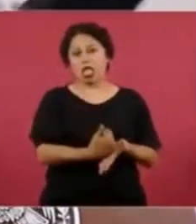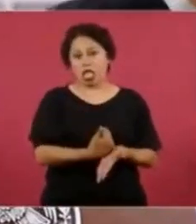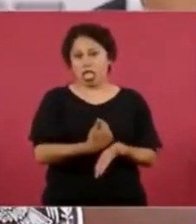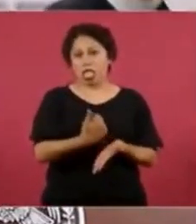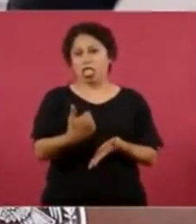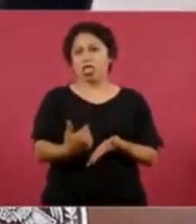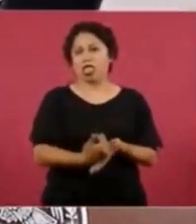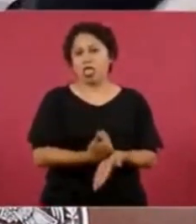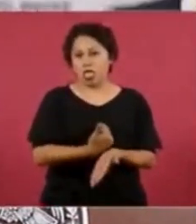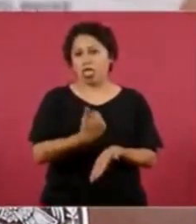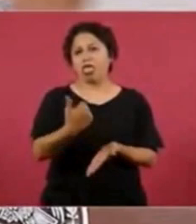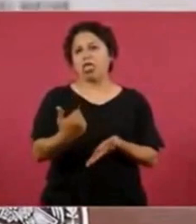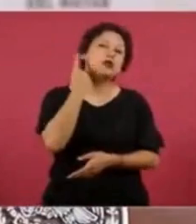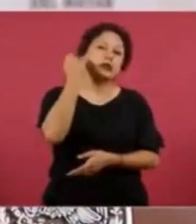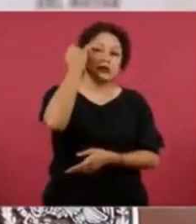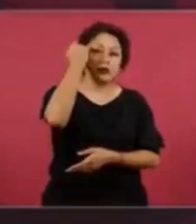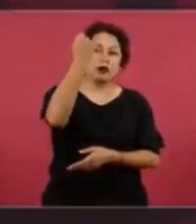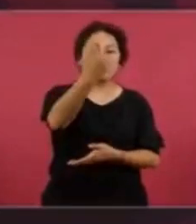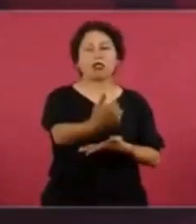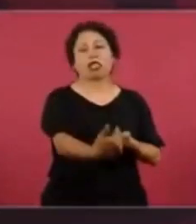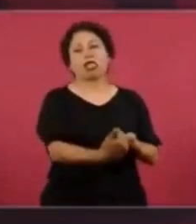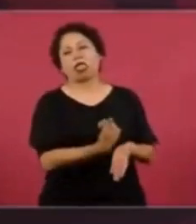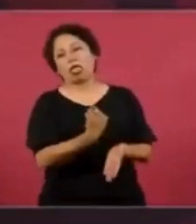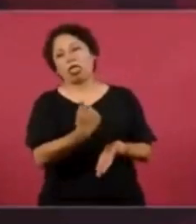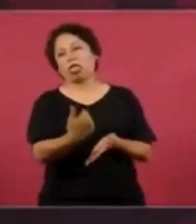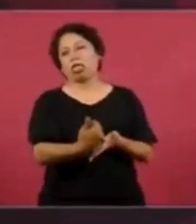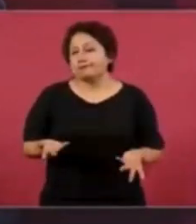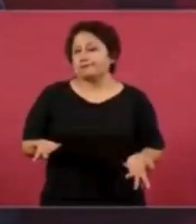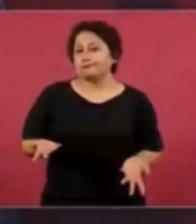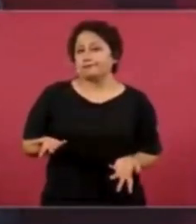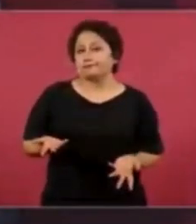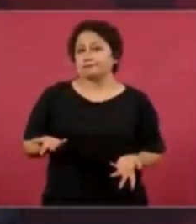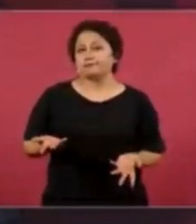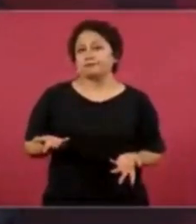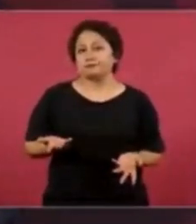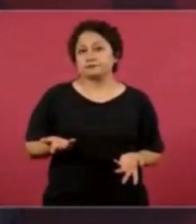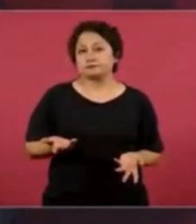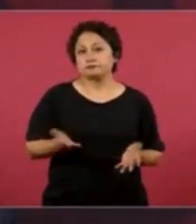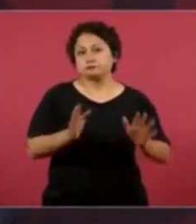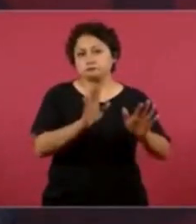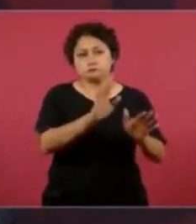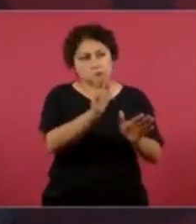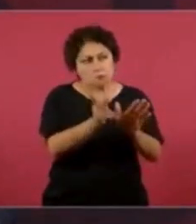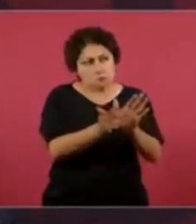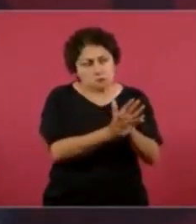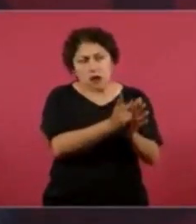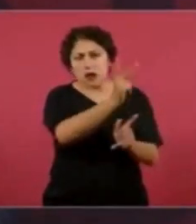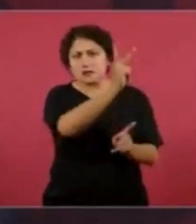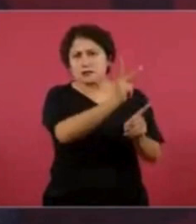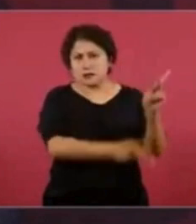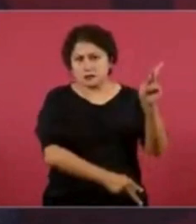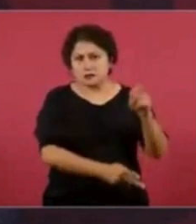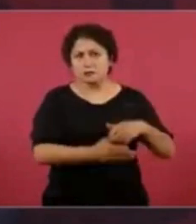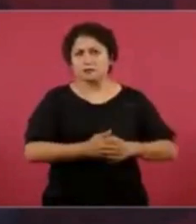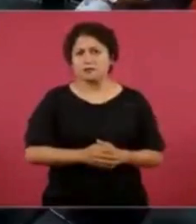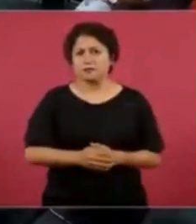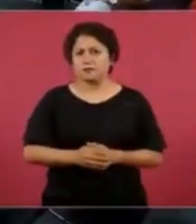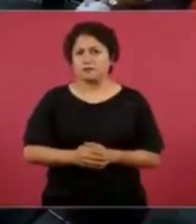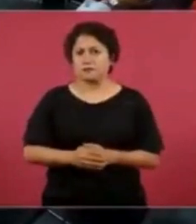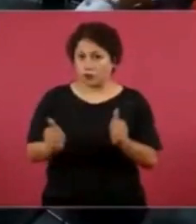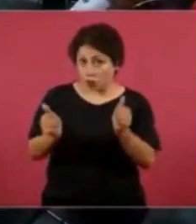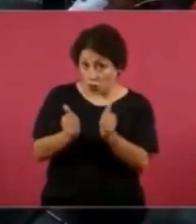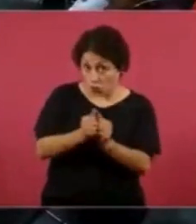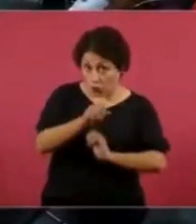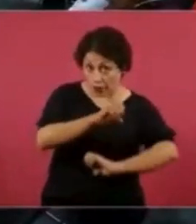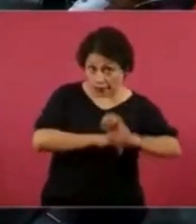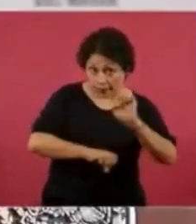de derechos humanos. La reunión tiene como objetivo revisar los avances en la investigación y continuar brindando apoyo